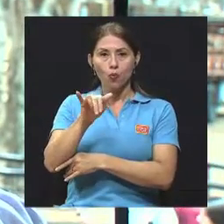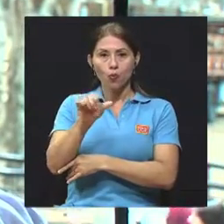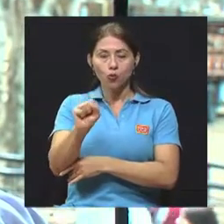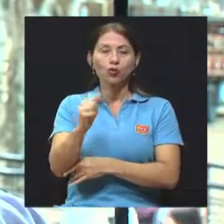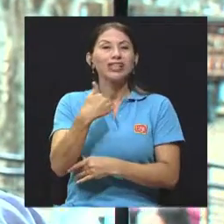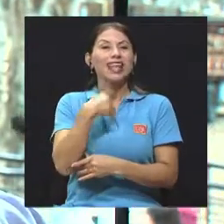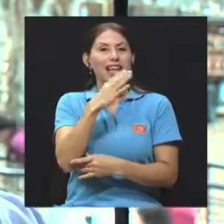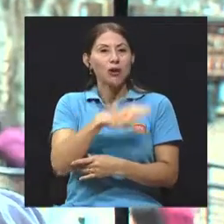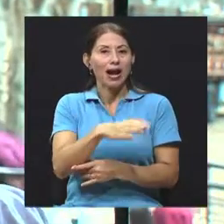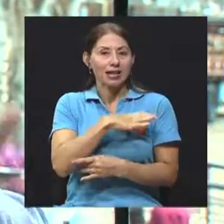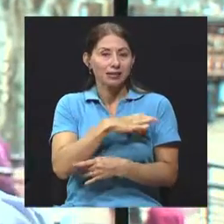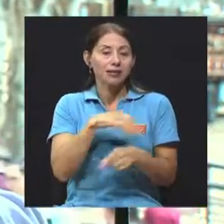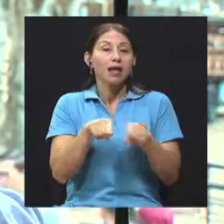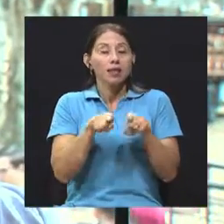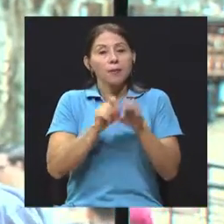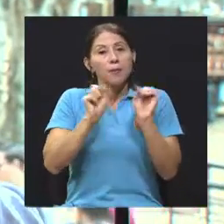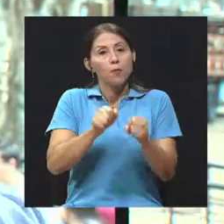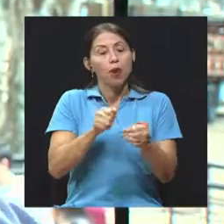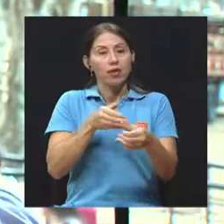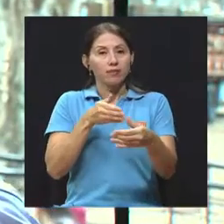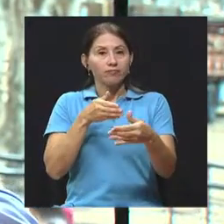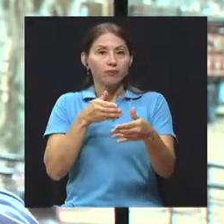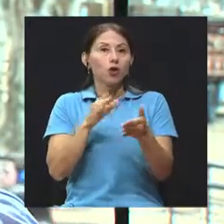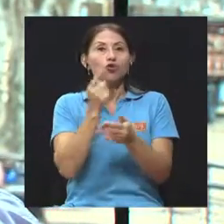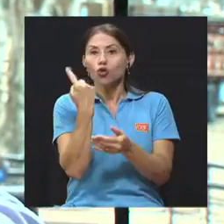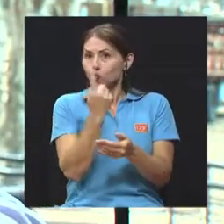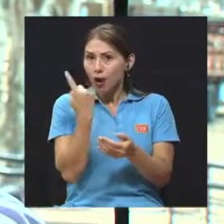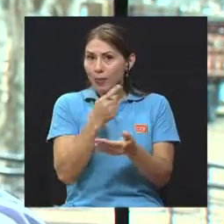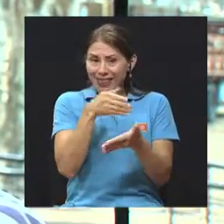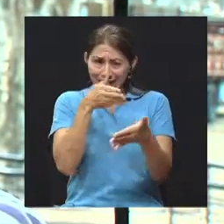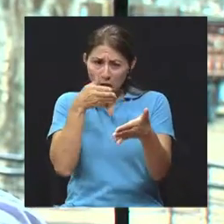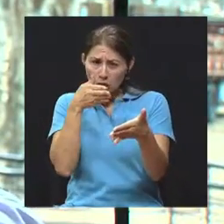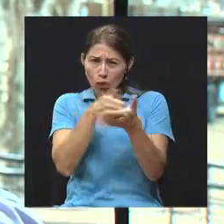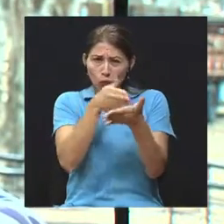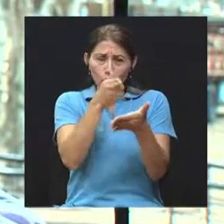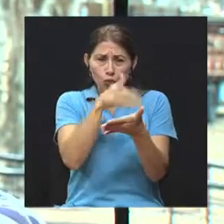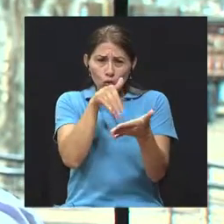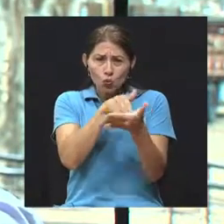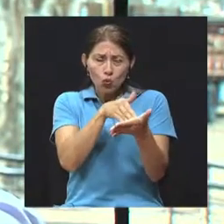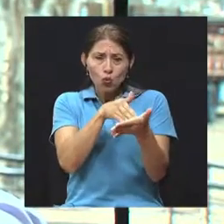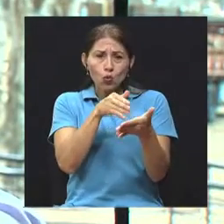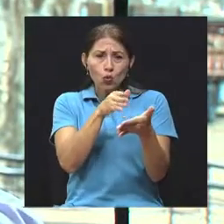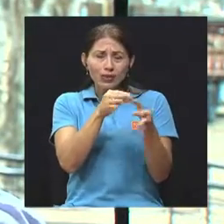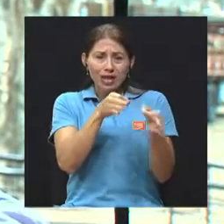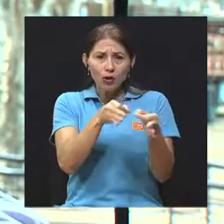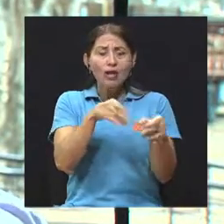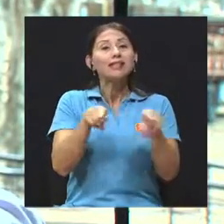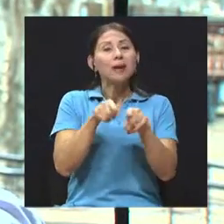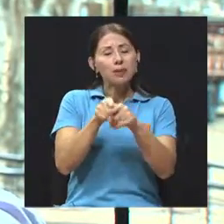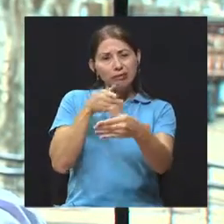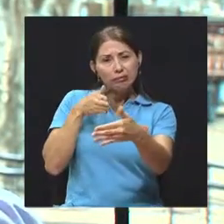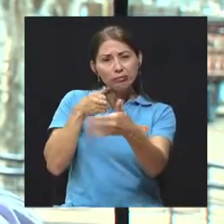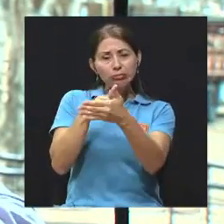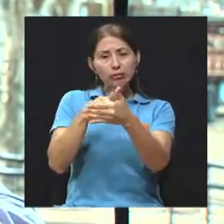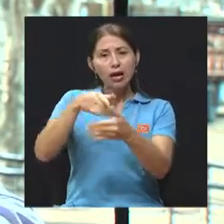contra otros tejidos, que no solo sean los núcleos, se forman contra, por ejemplo, plaquetas, contra glóbulos blancos, glóbulos